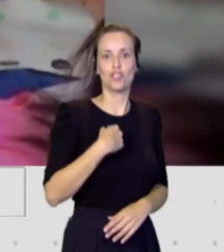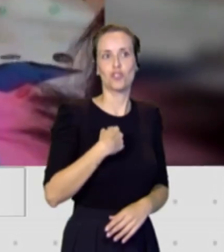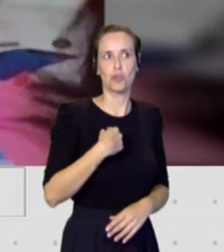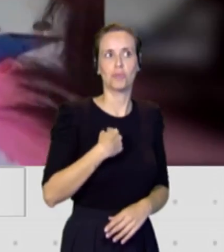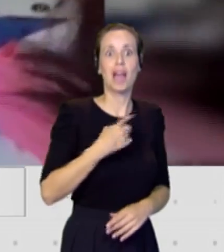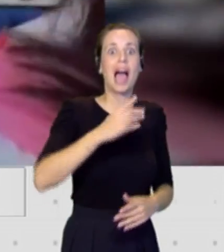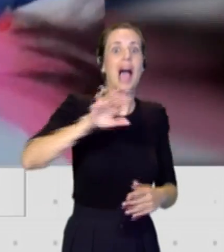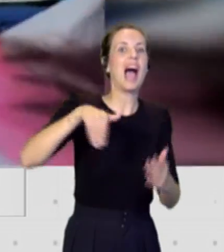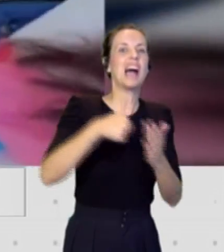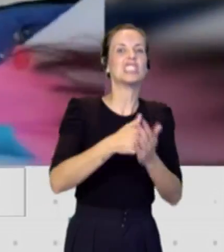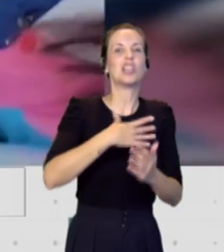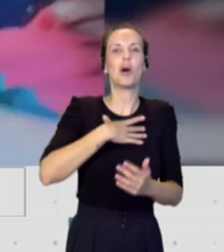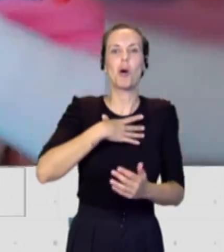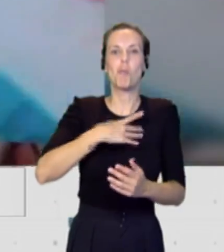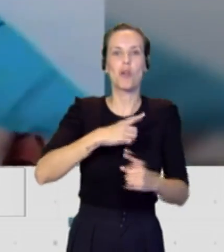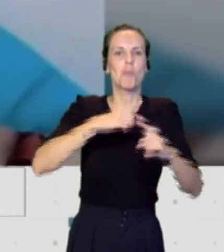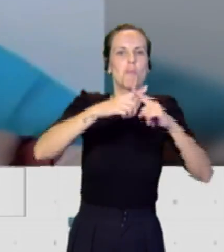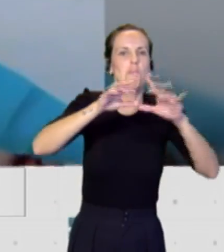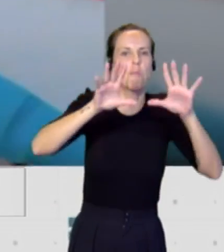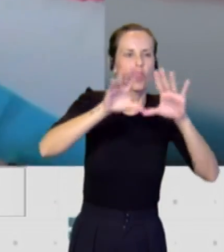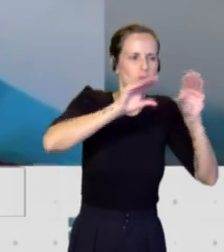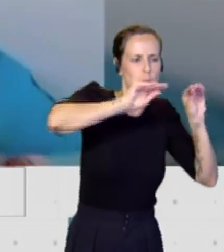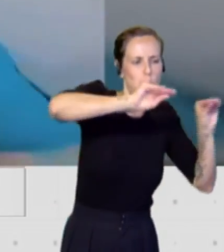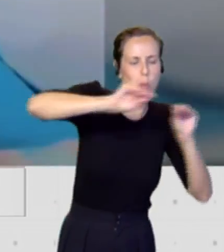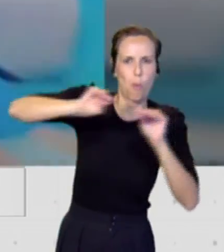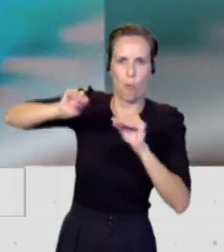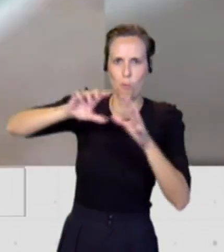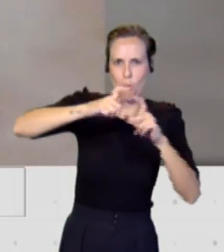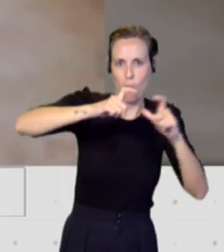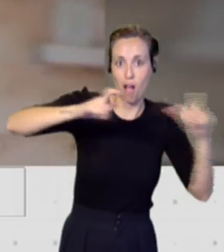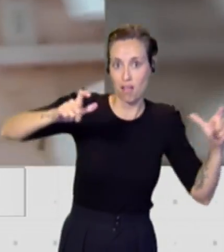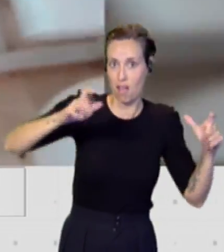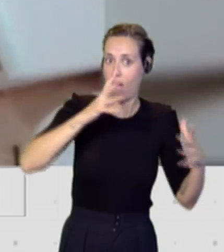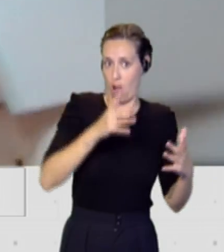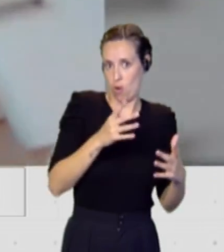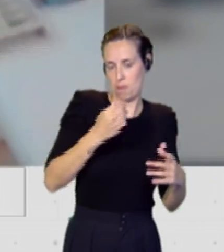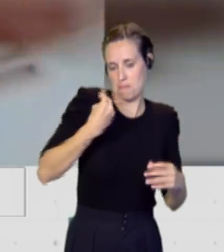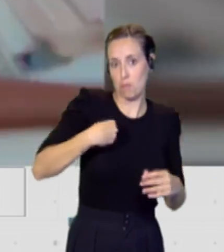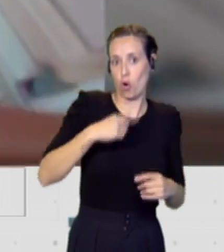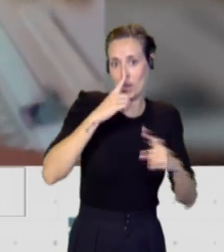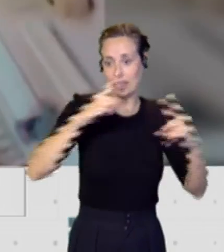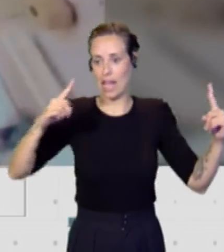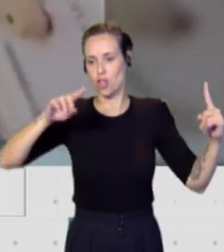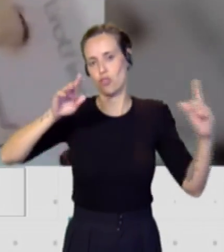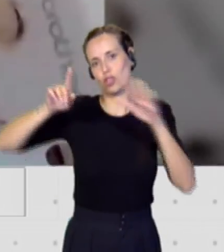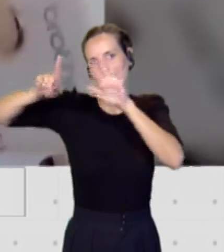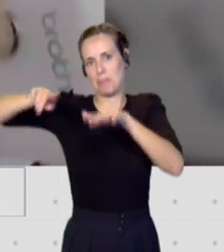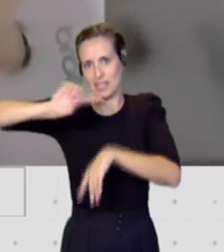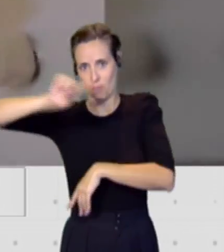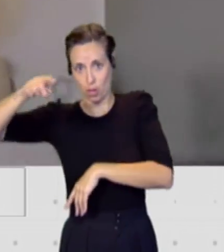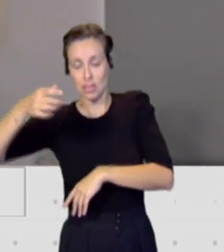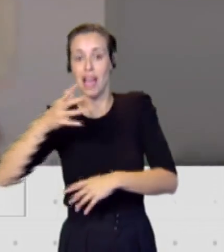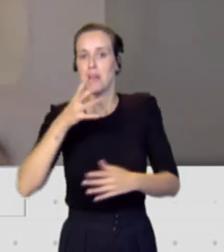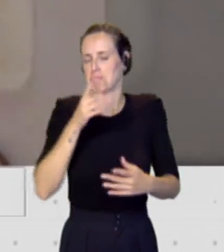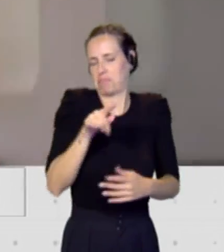multiplicarlo por 10 a partir de ahora, la segunda mitad de año, ha sido un éxito rotundo debido a,